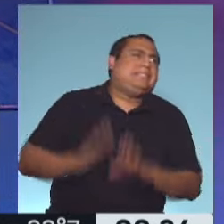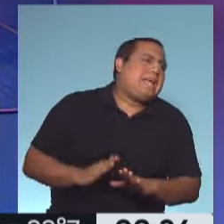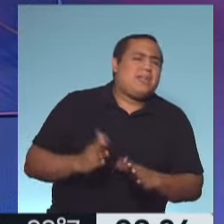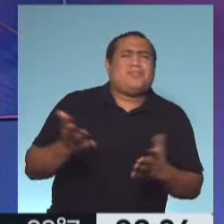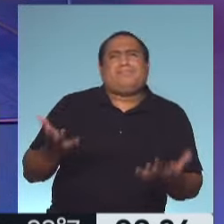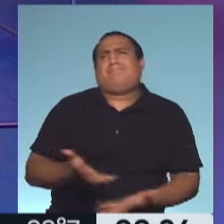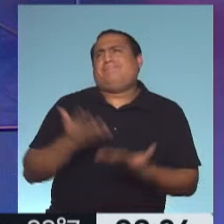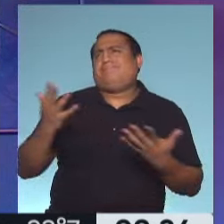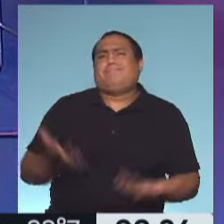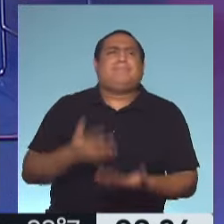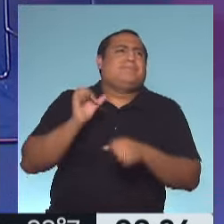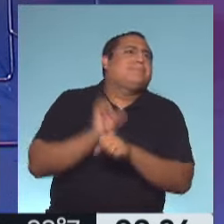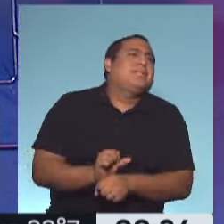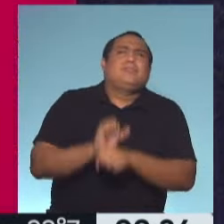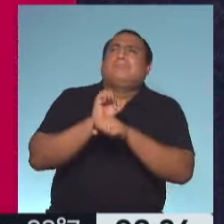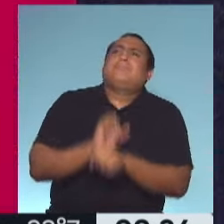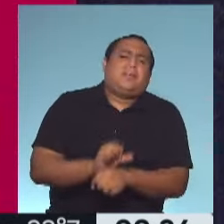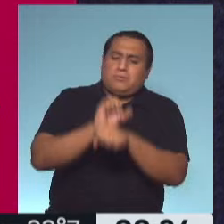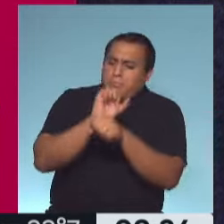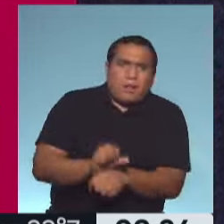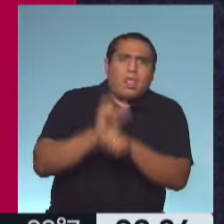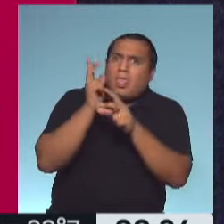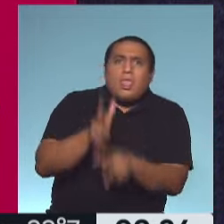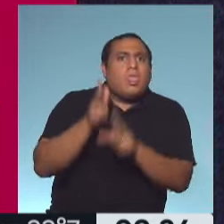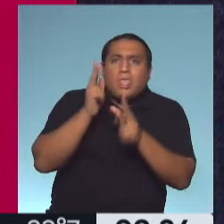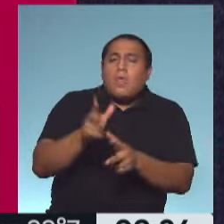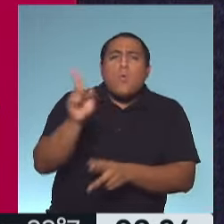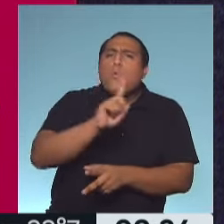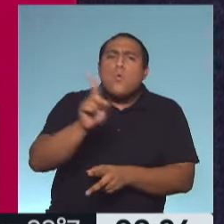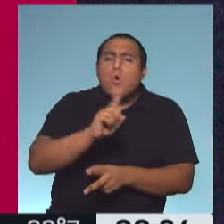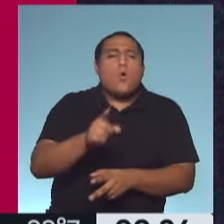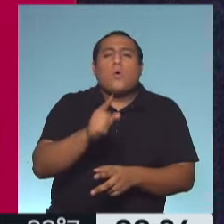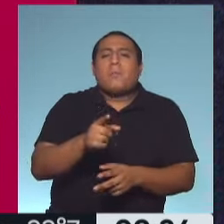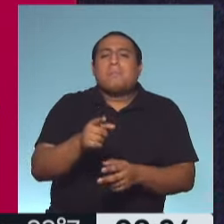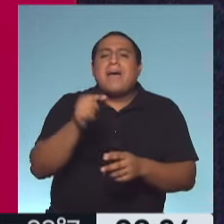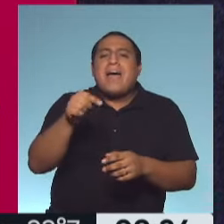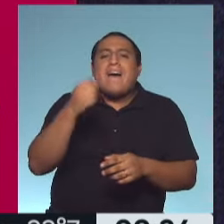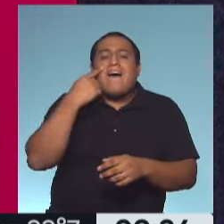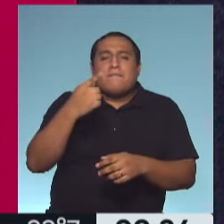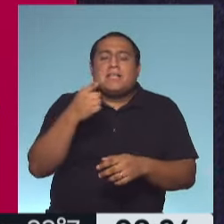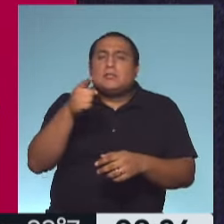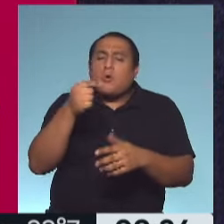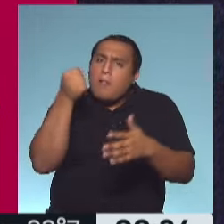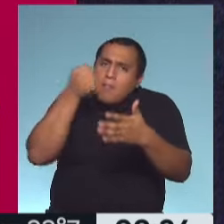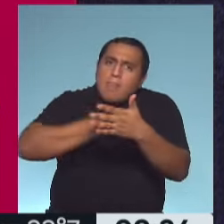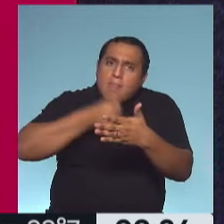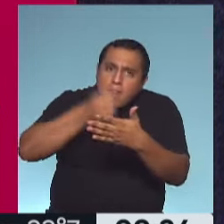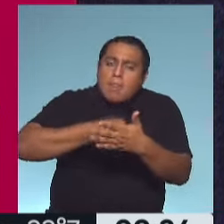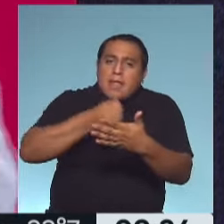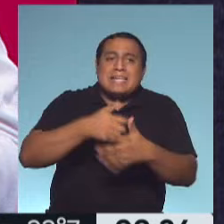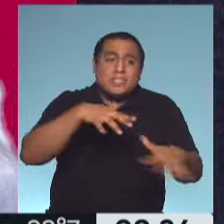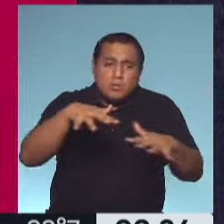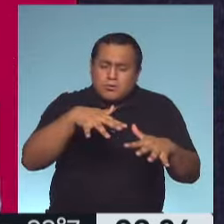El único discurso es nos tienen encerrados. No es implementemos un tema de cuidado para poder enfrentar esta